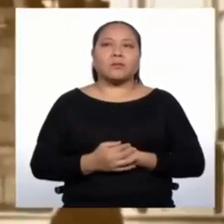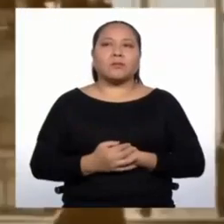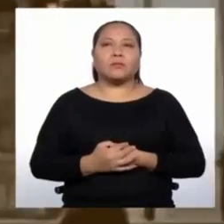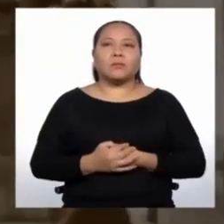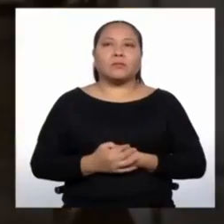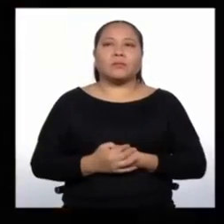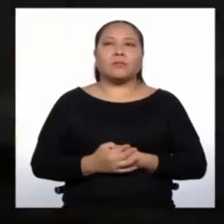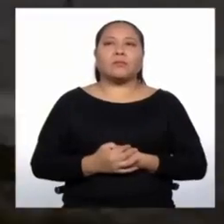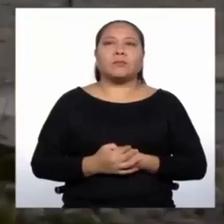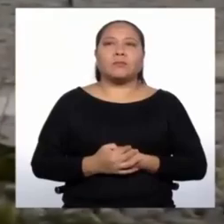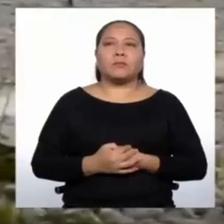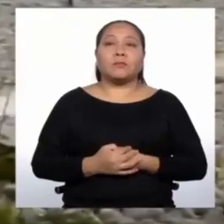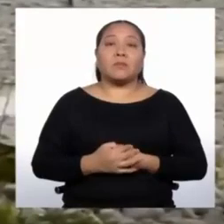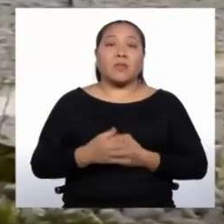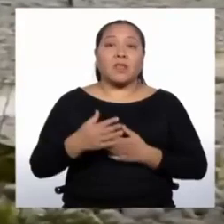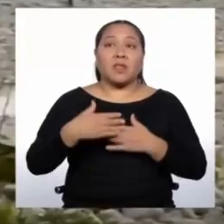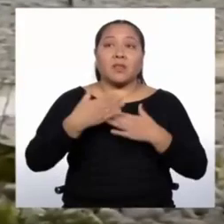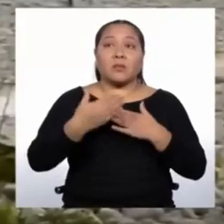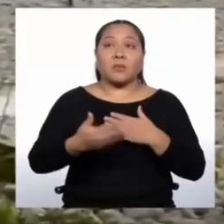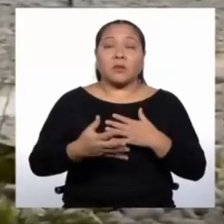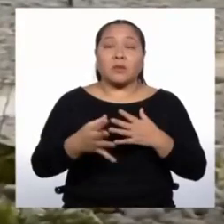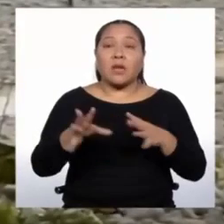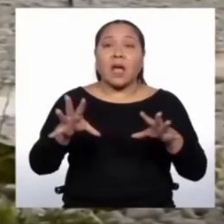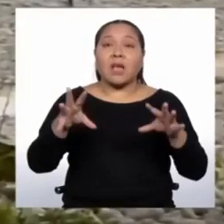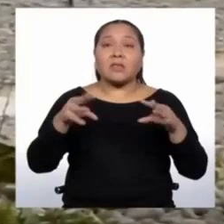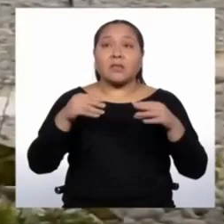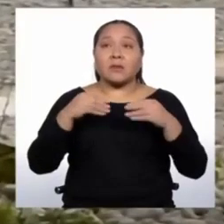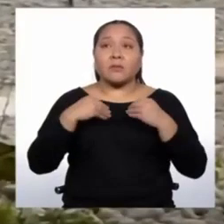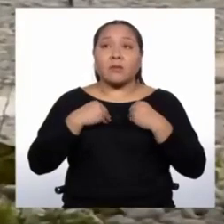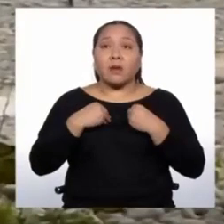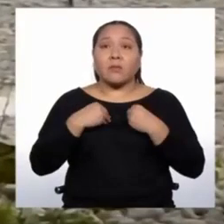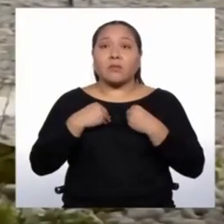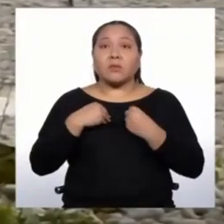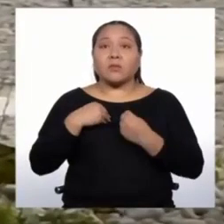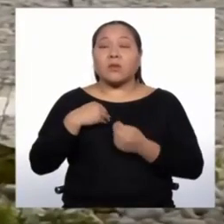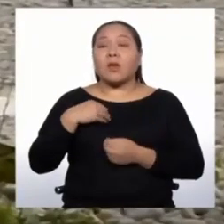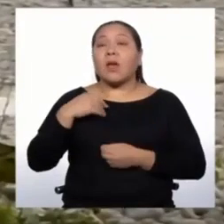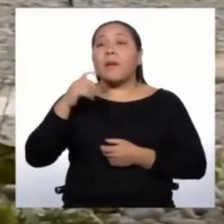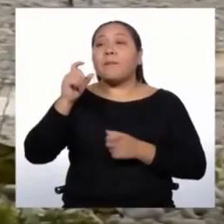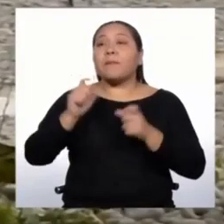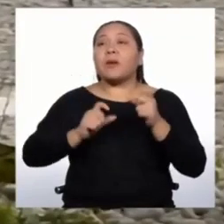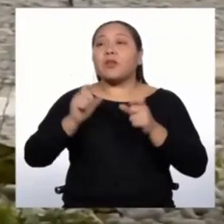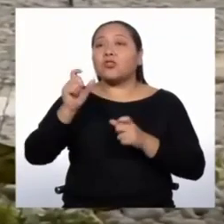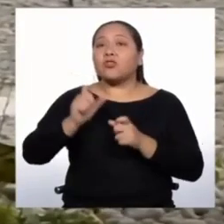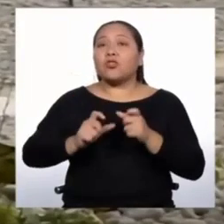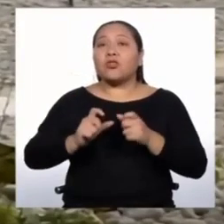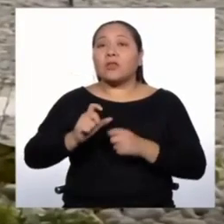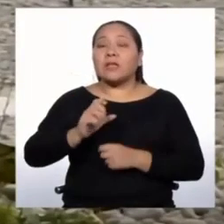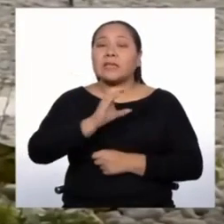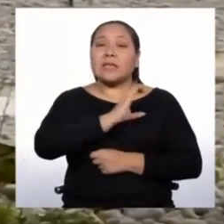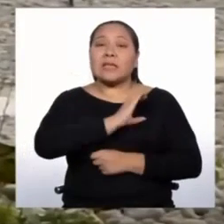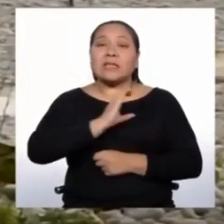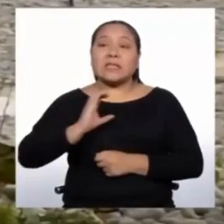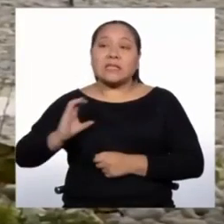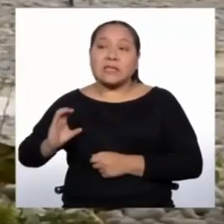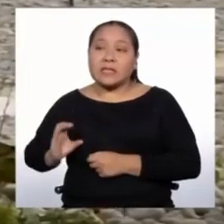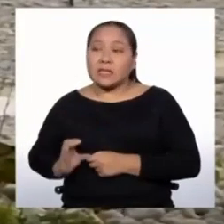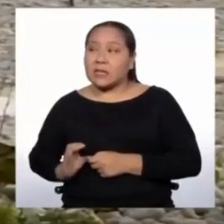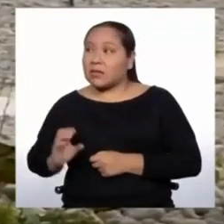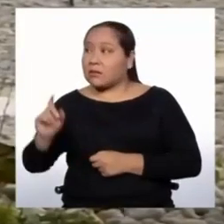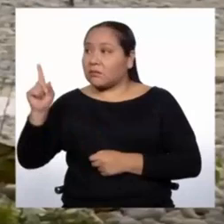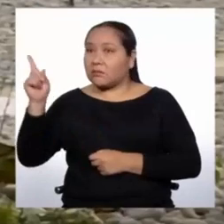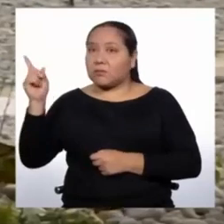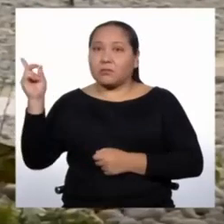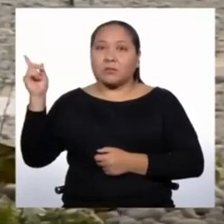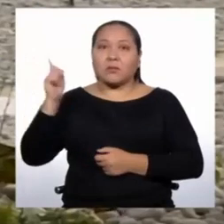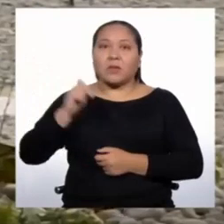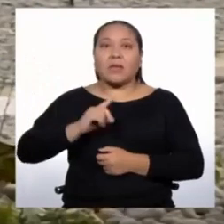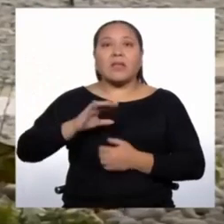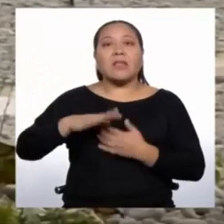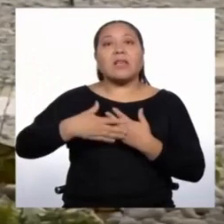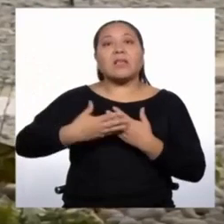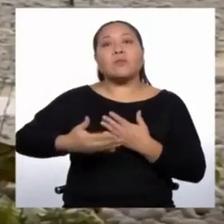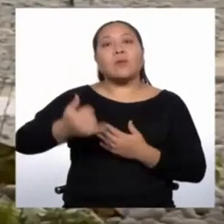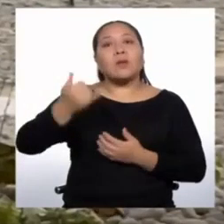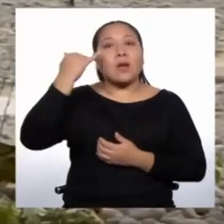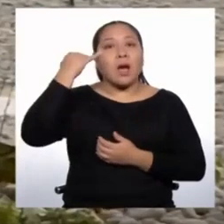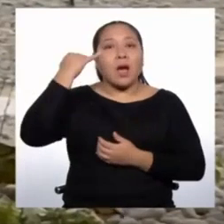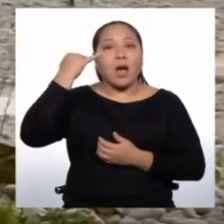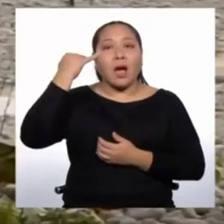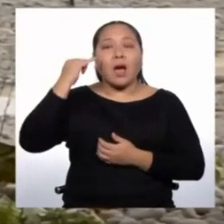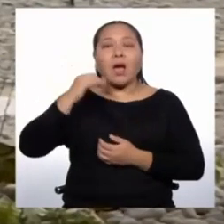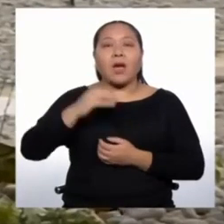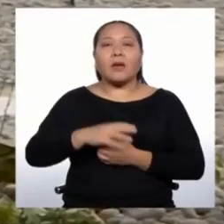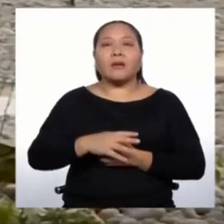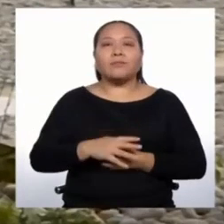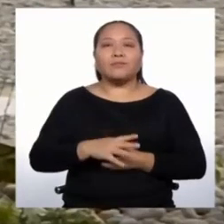Más tarde, recibimos a los asiáticos, los chinos en la mitad del siglo XIX y los japoneses a finales del siglo